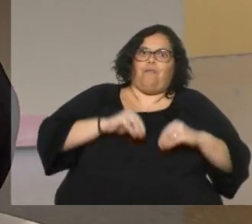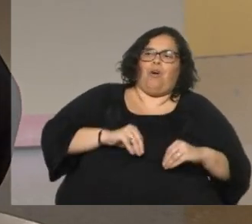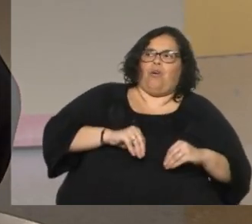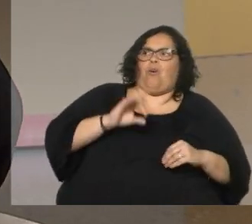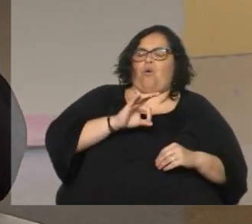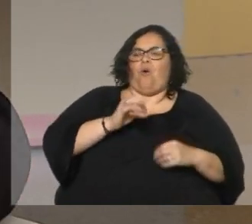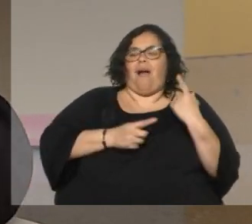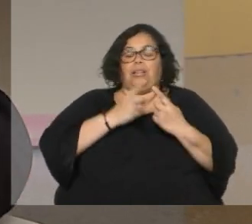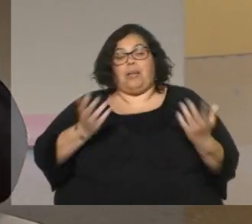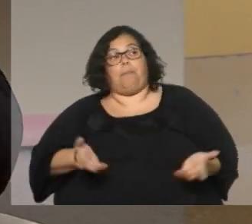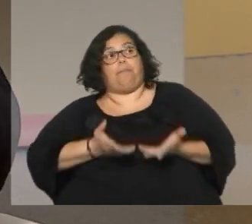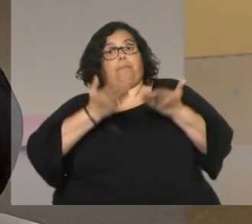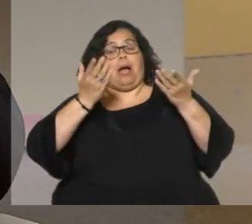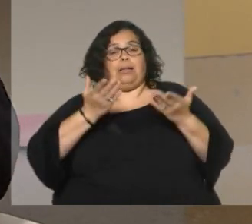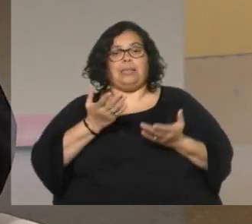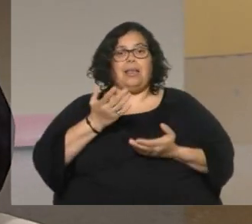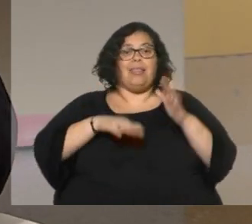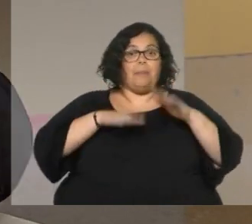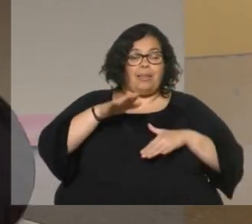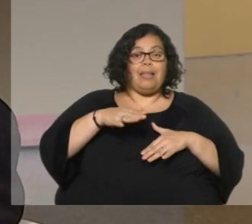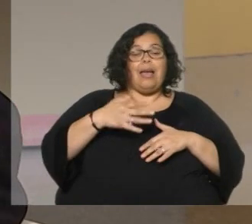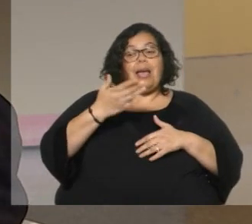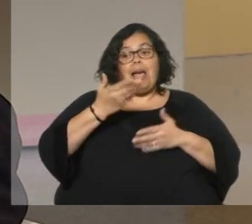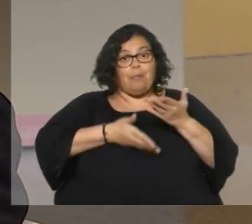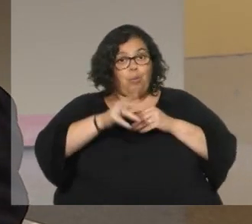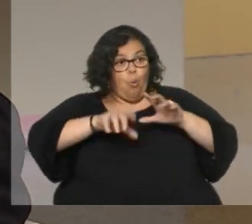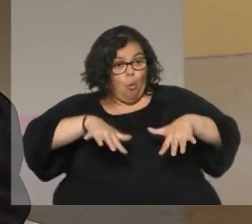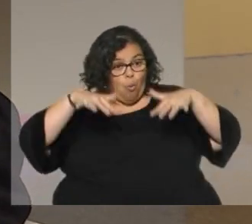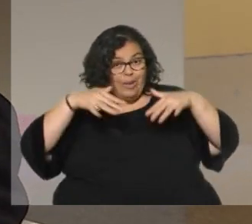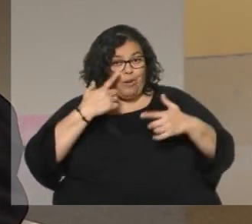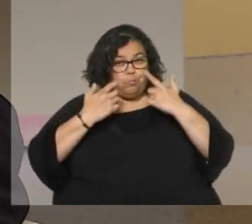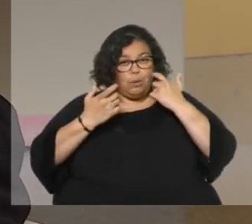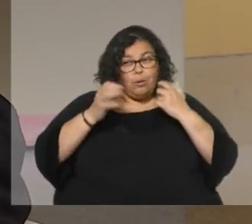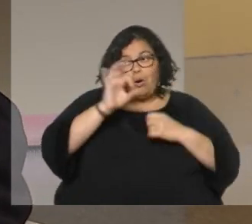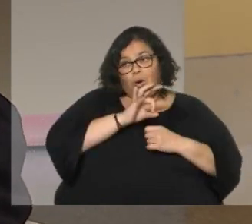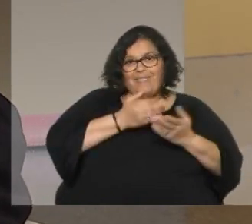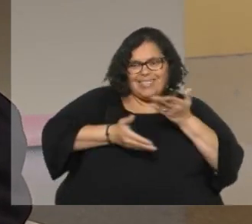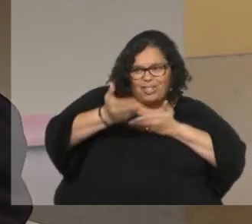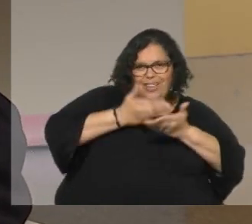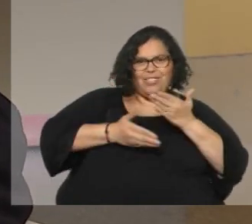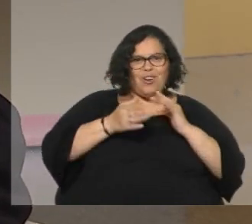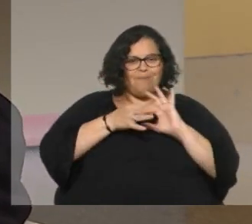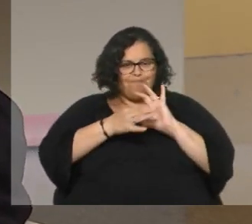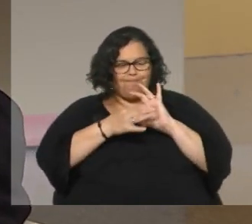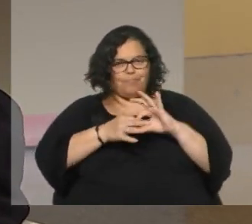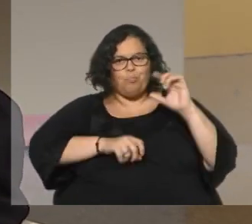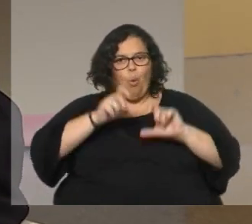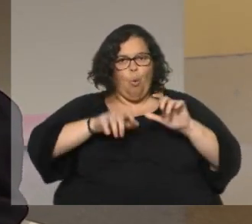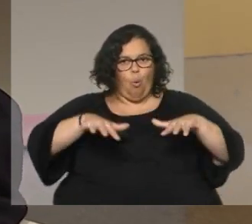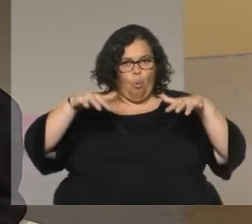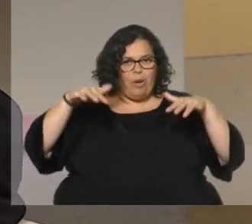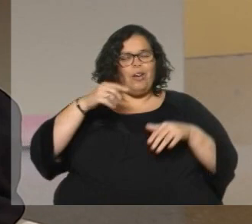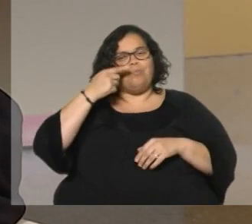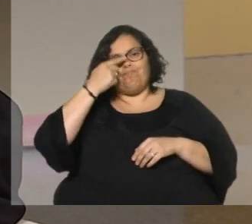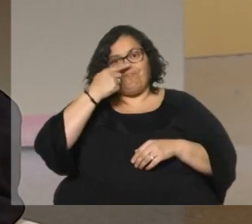y a veces el público lo percibe y a veces tenés una interconexión con el público que es muy linda es muy importante y esta obra además da pie para que